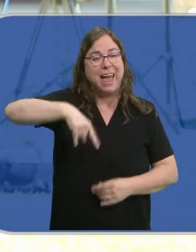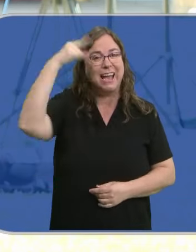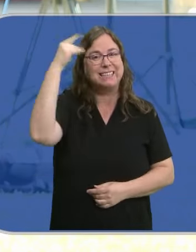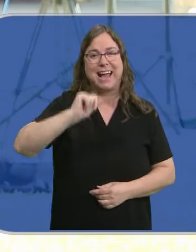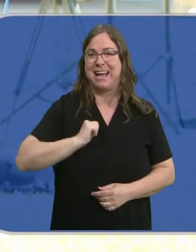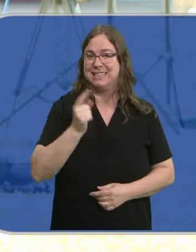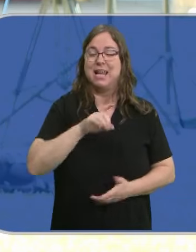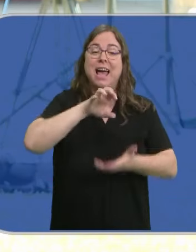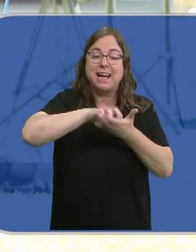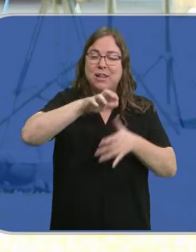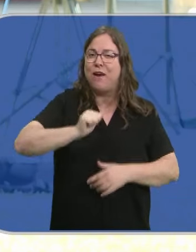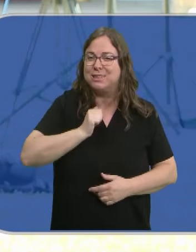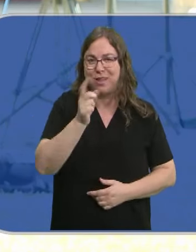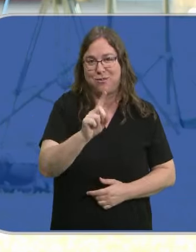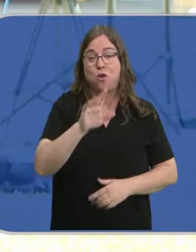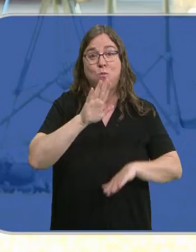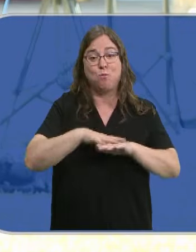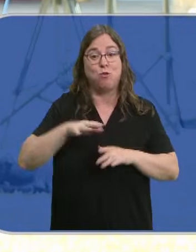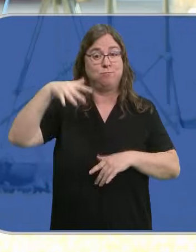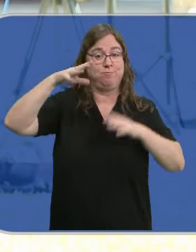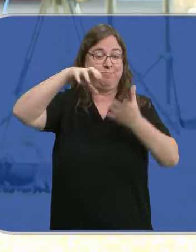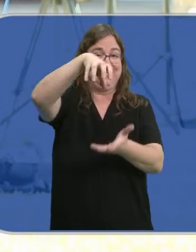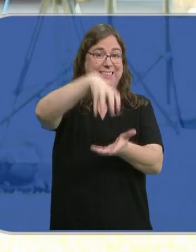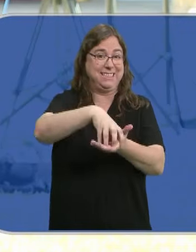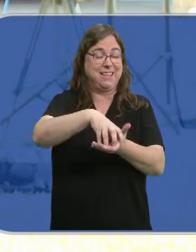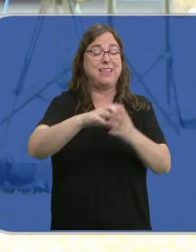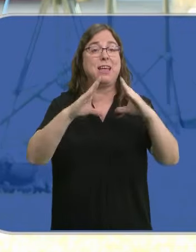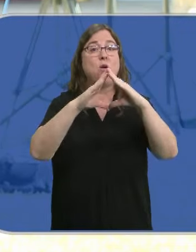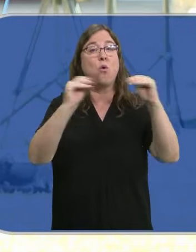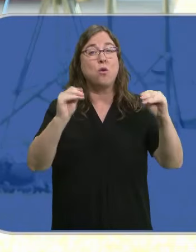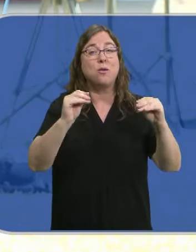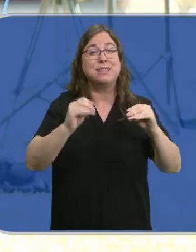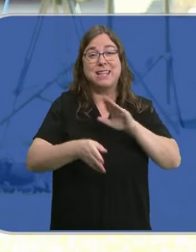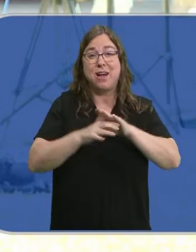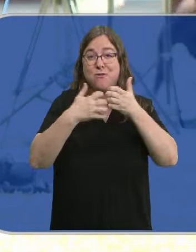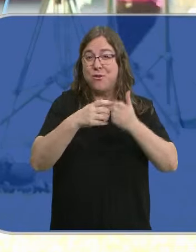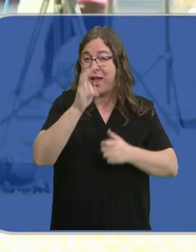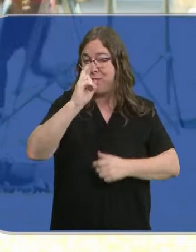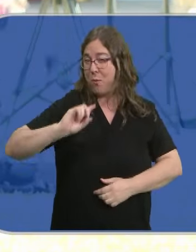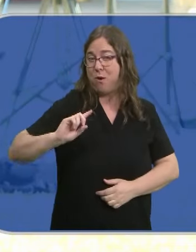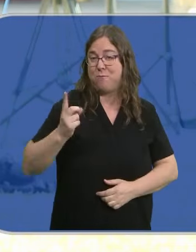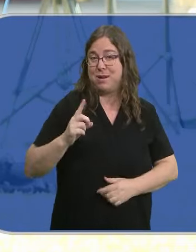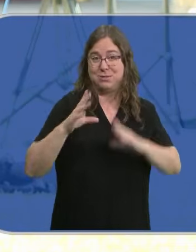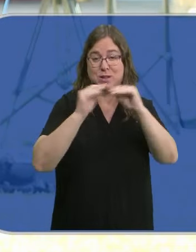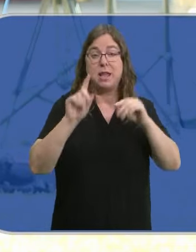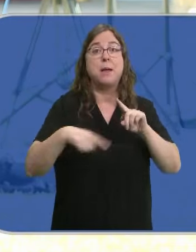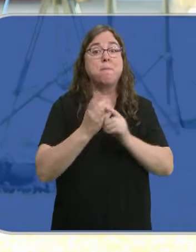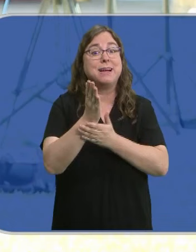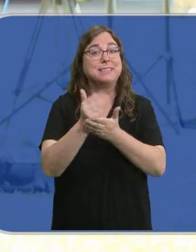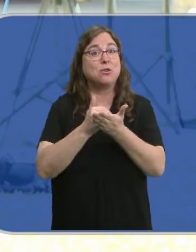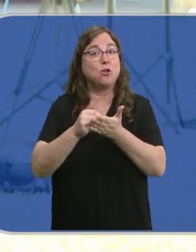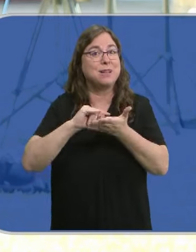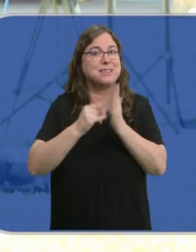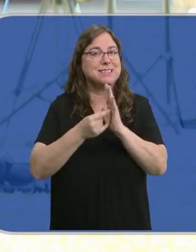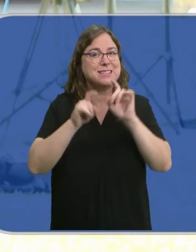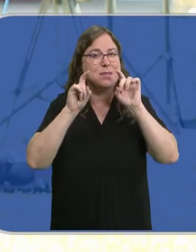Salamanca y en Castilla y León, la sede de la Universidad Española más antigua todavía en funcionamiento y la comunidad que cuenta con